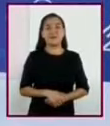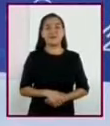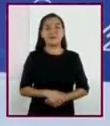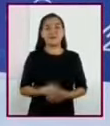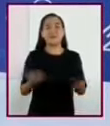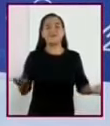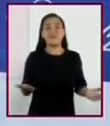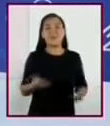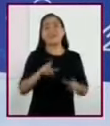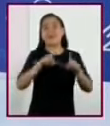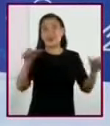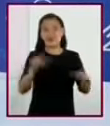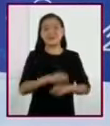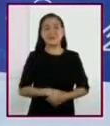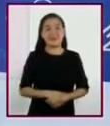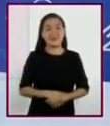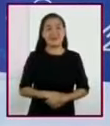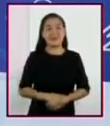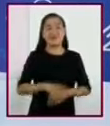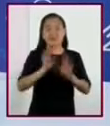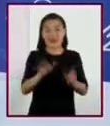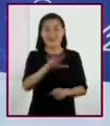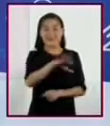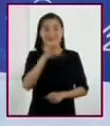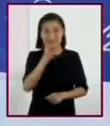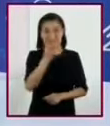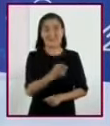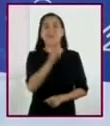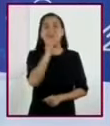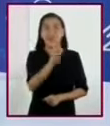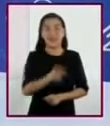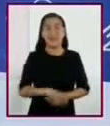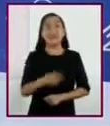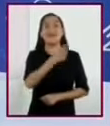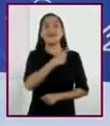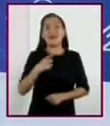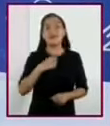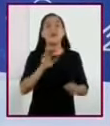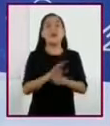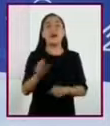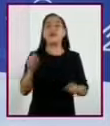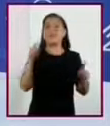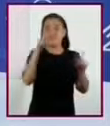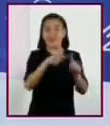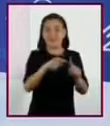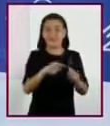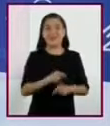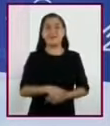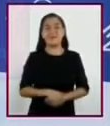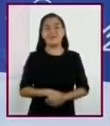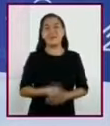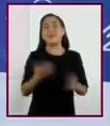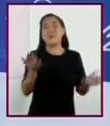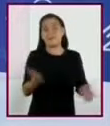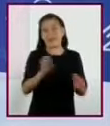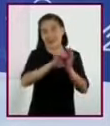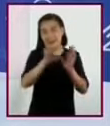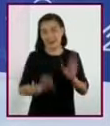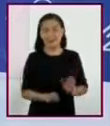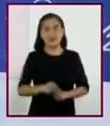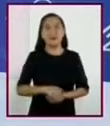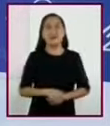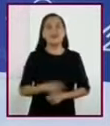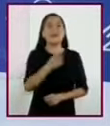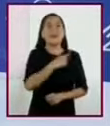¡Listo! Ya que hemos localizado estas palabras, debemos situar las que podemos inferir, es decir, las que